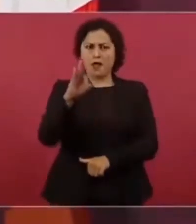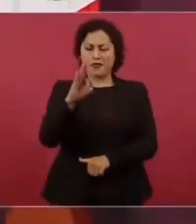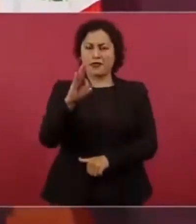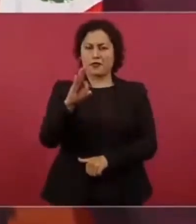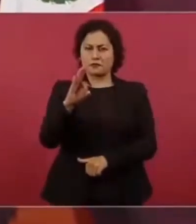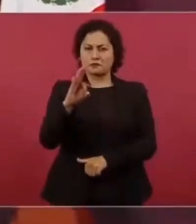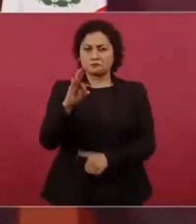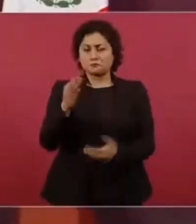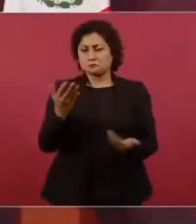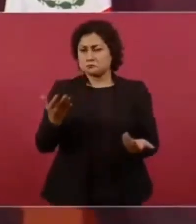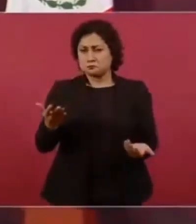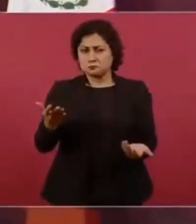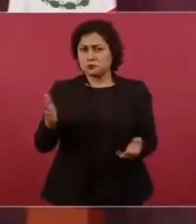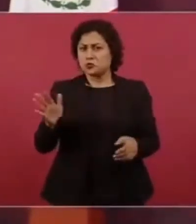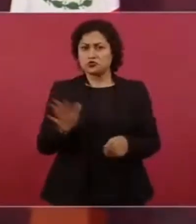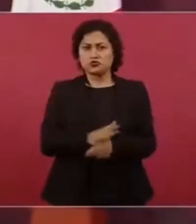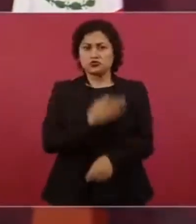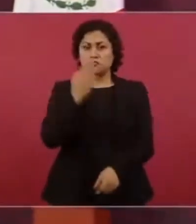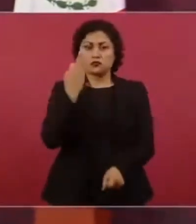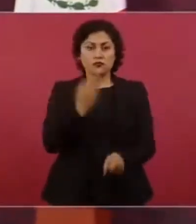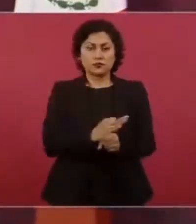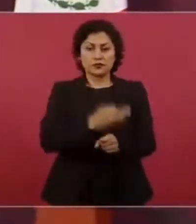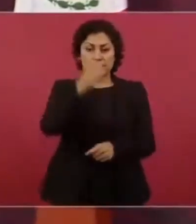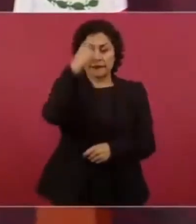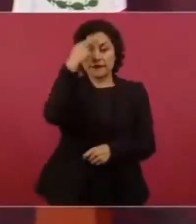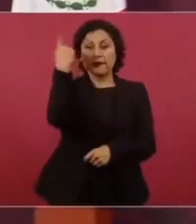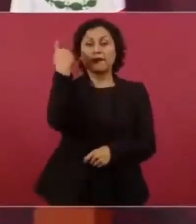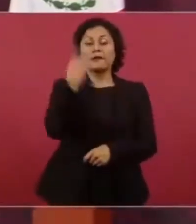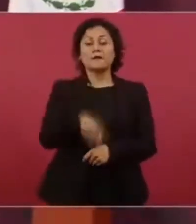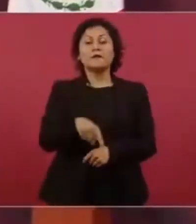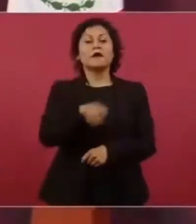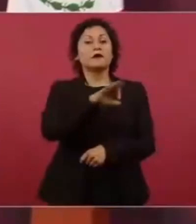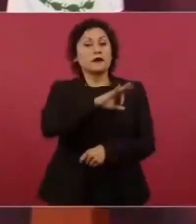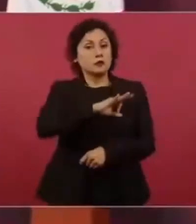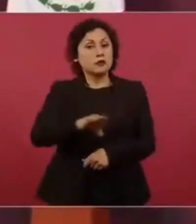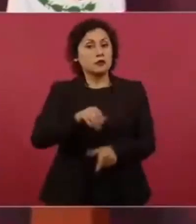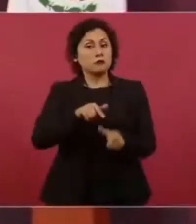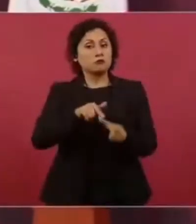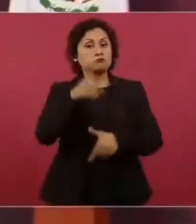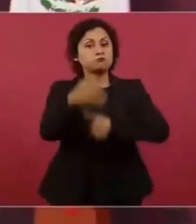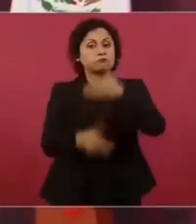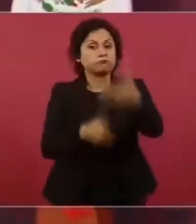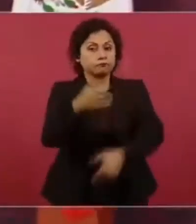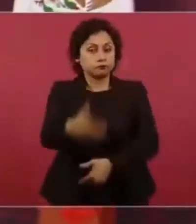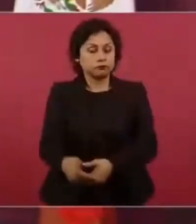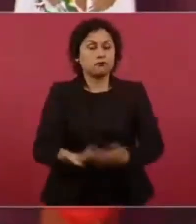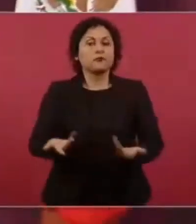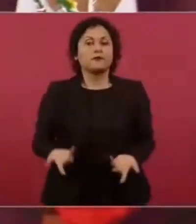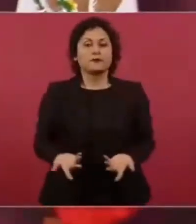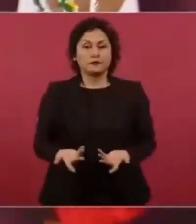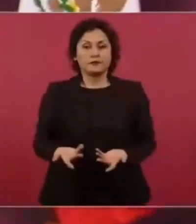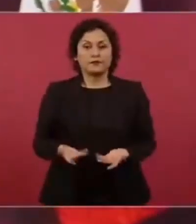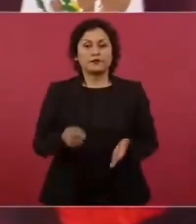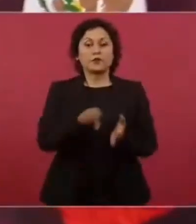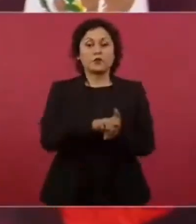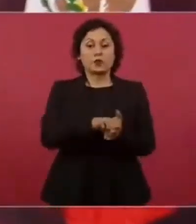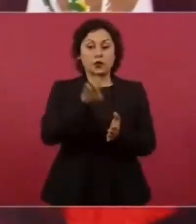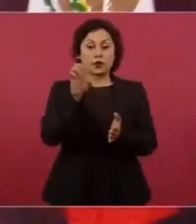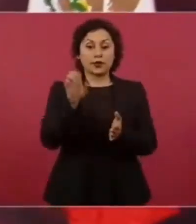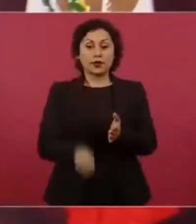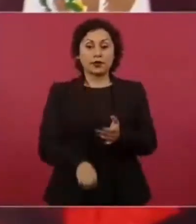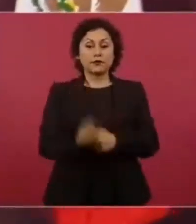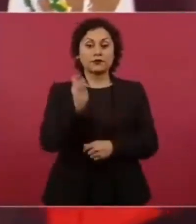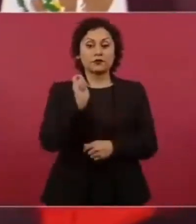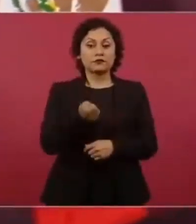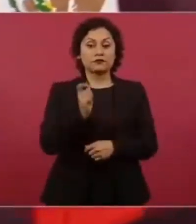básicos. Esto tiene que ver también mucho con el hecho de que no